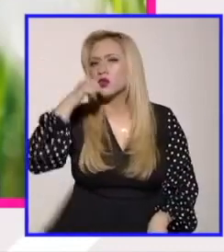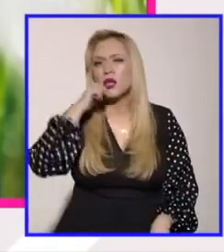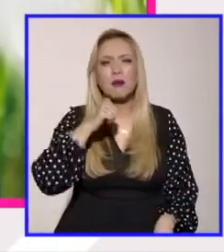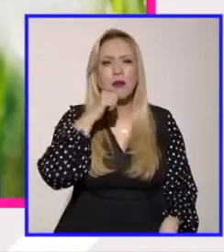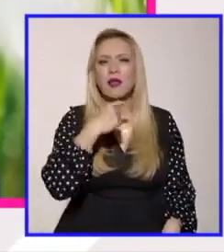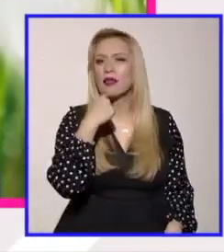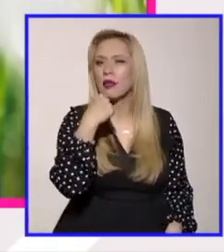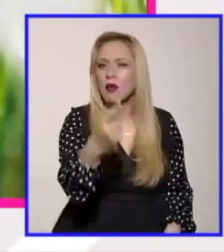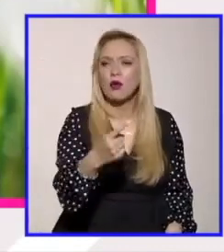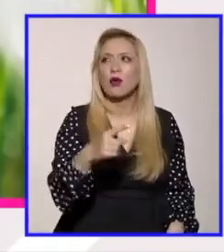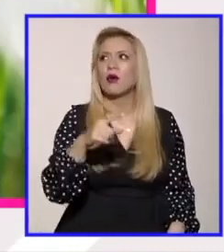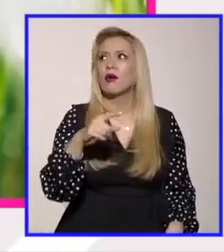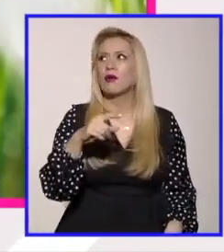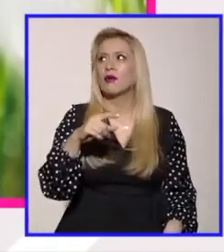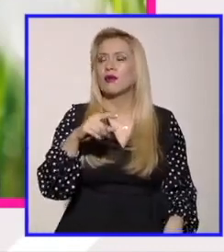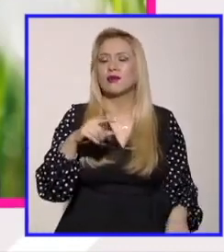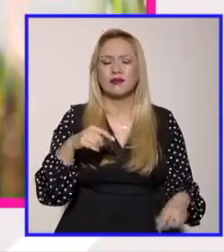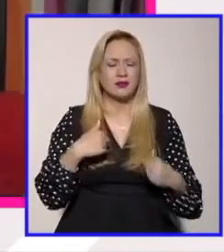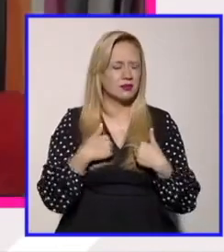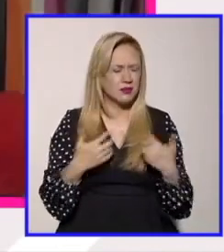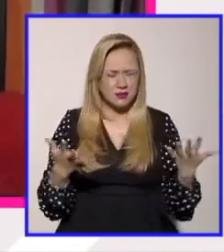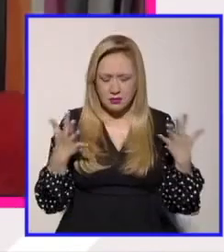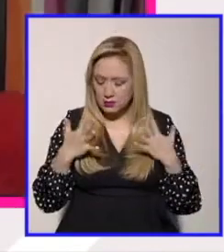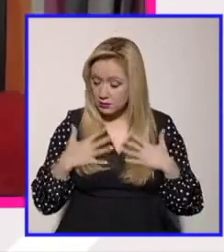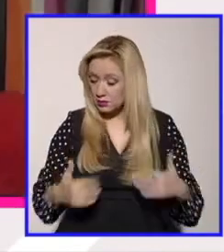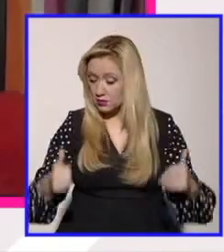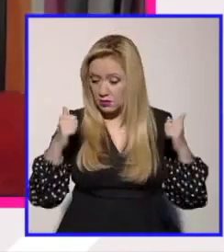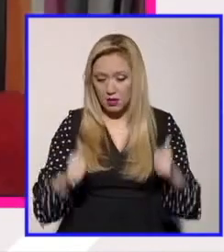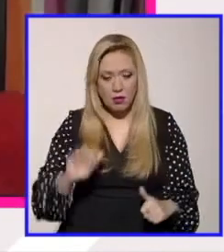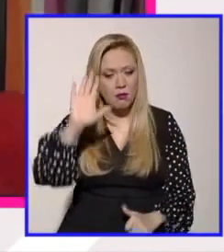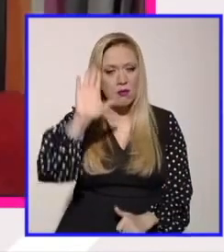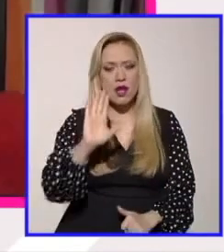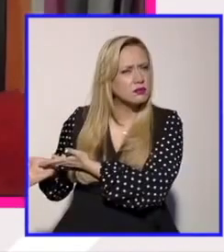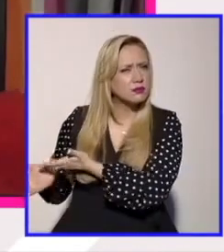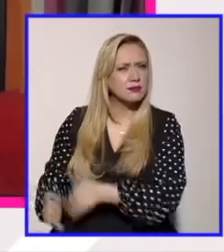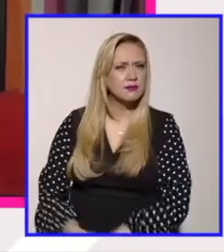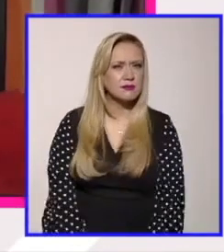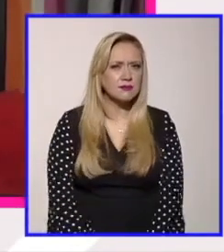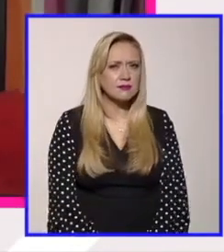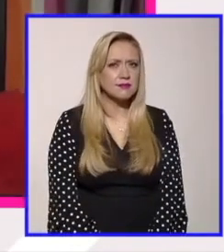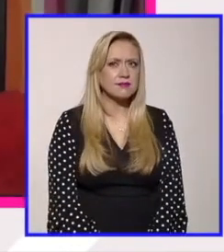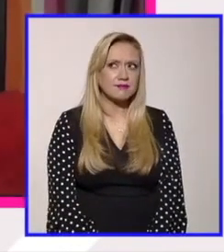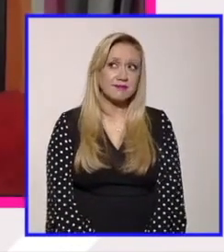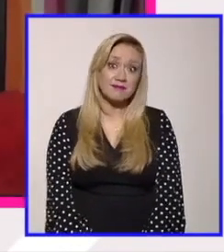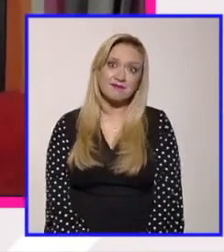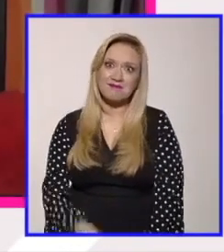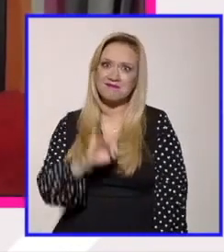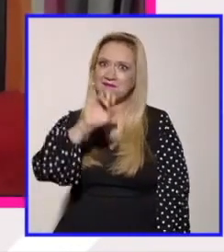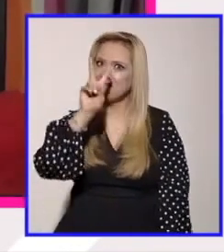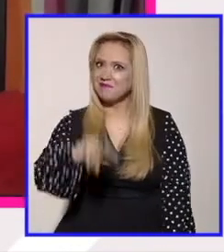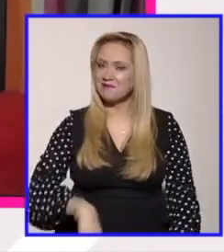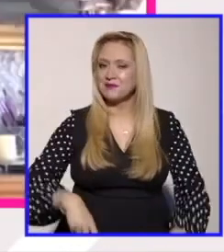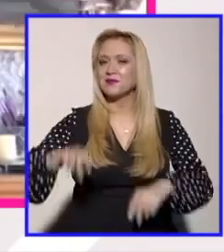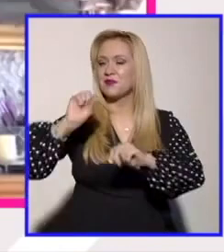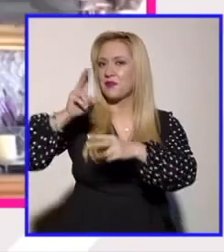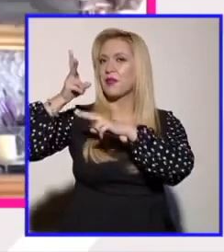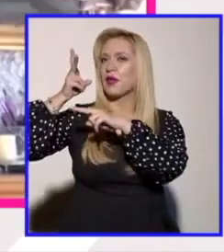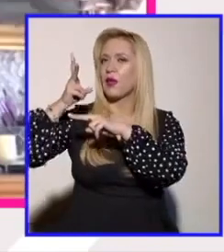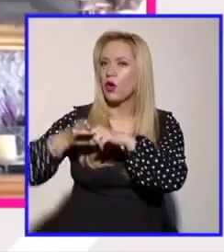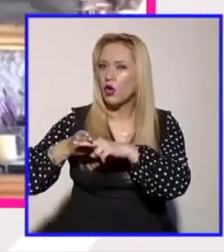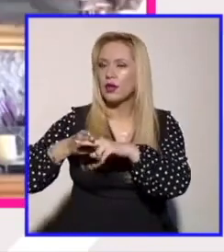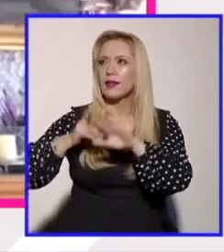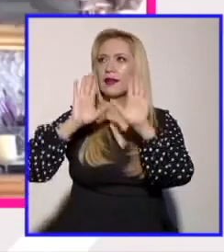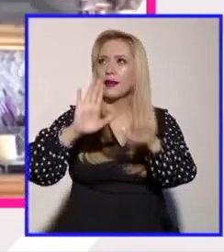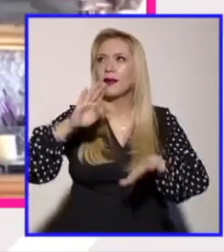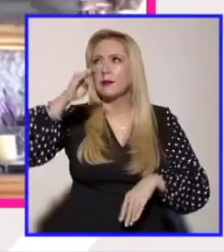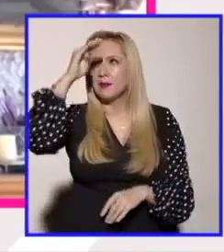decir que no acabo de comprender parece que hemos olvidado esa elección sin duda para ir al corte me voy a quedar con esto que